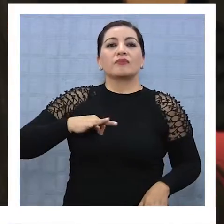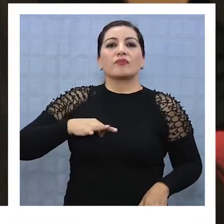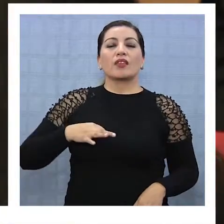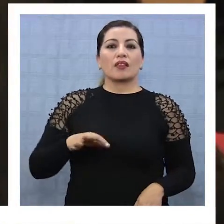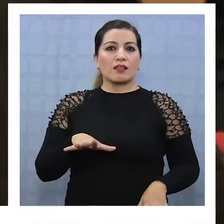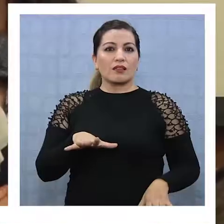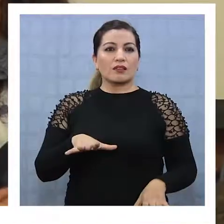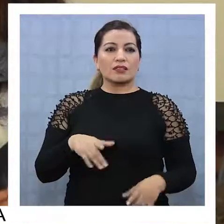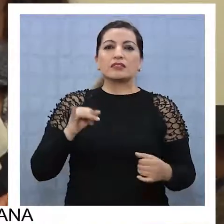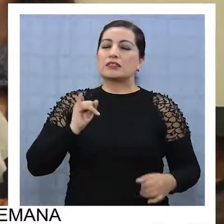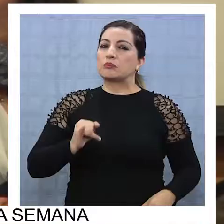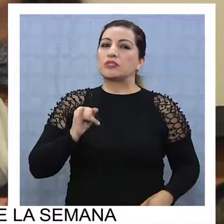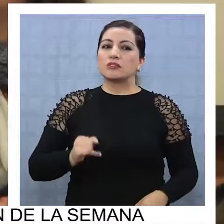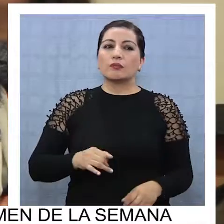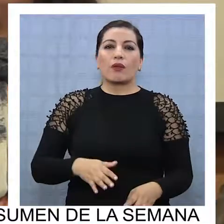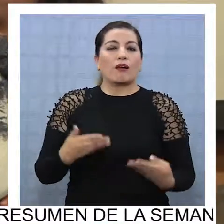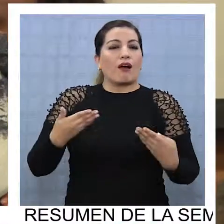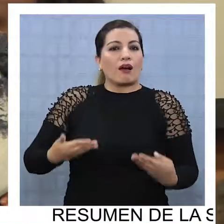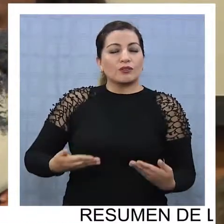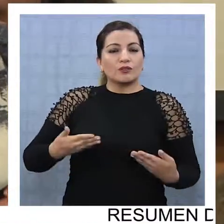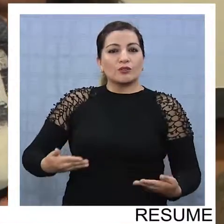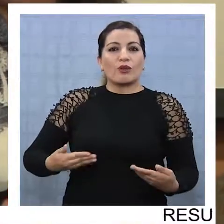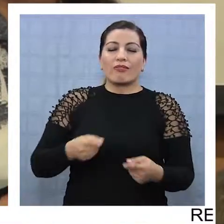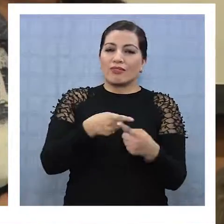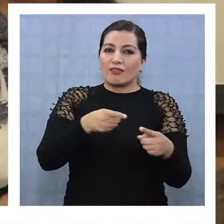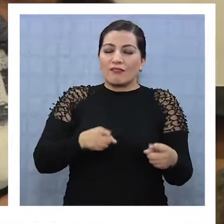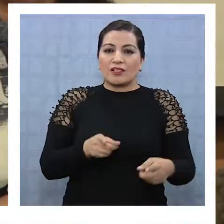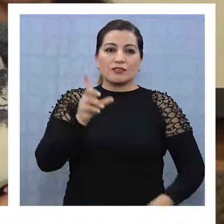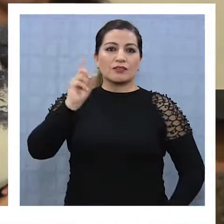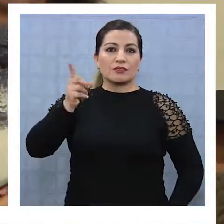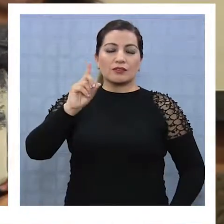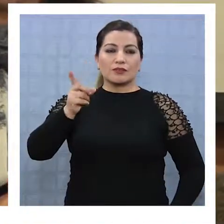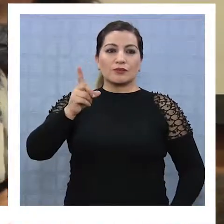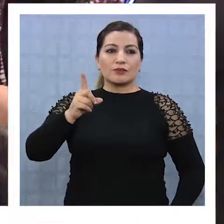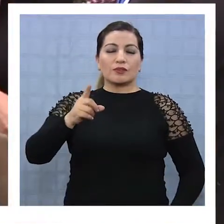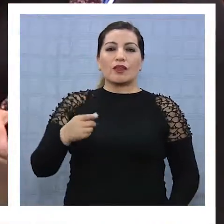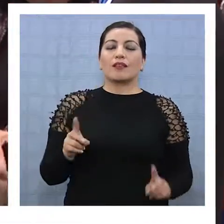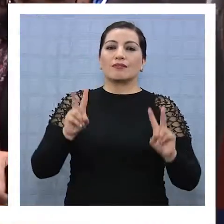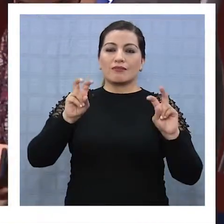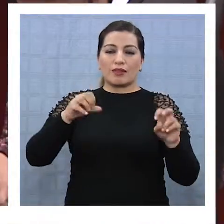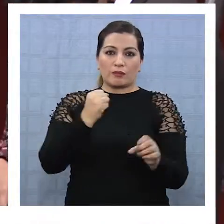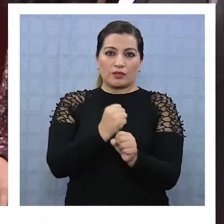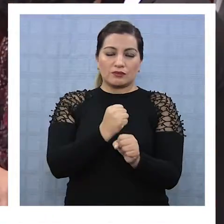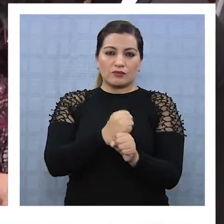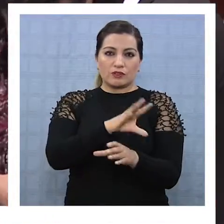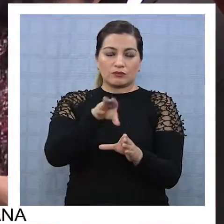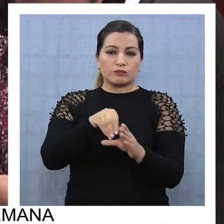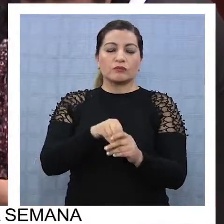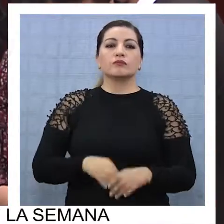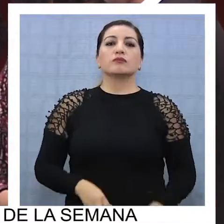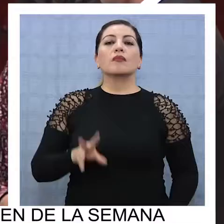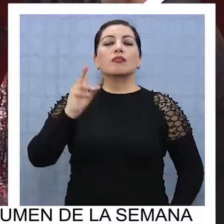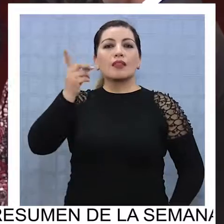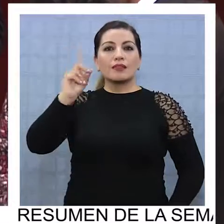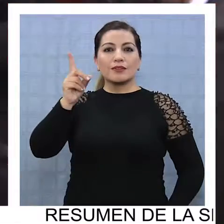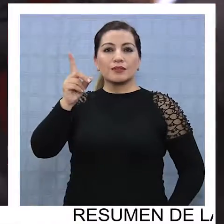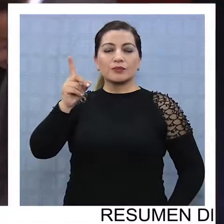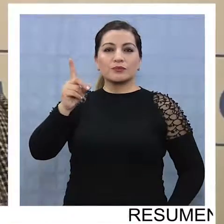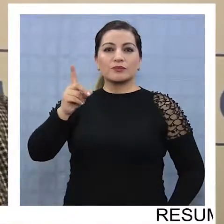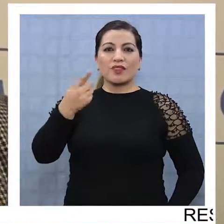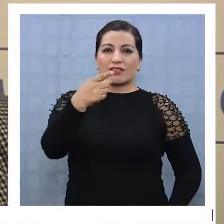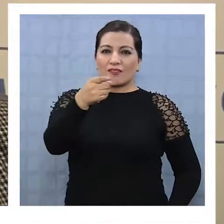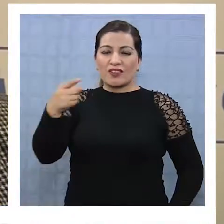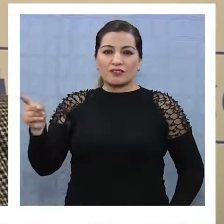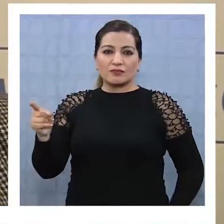señala que se actualiza permanentemente el registro de las distintas discapacidades y sus ingresos laborales. Las